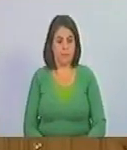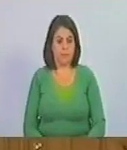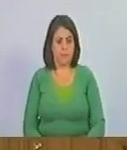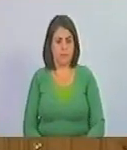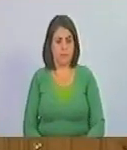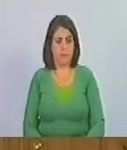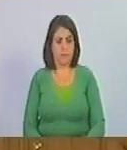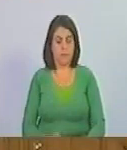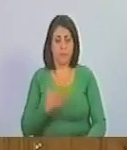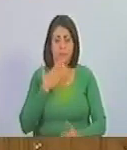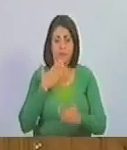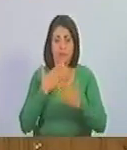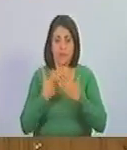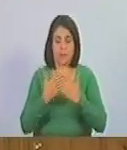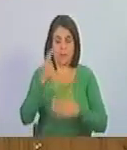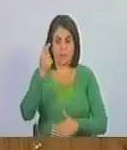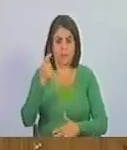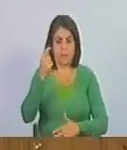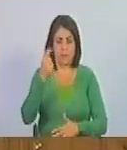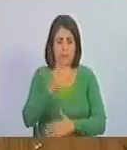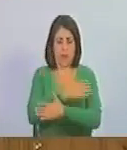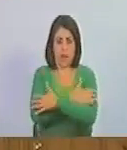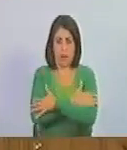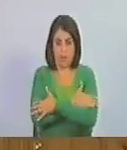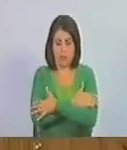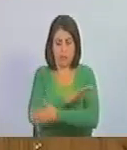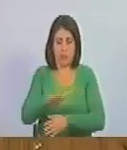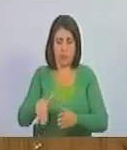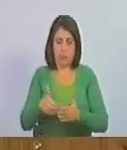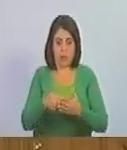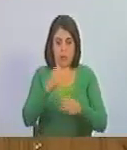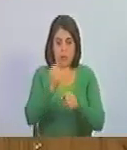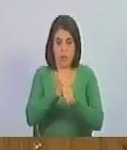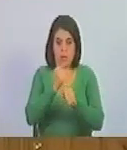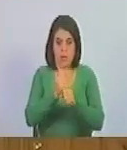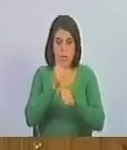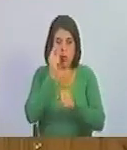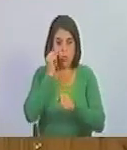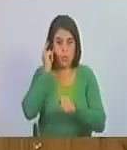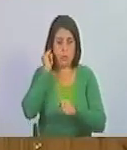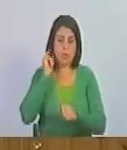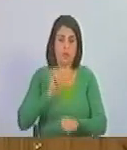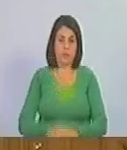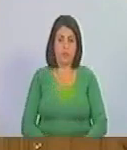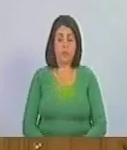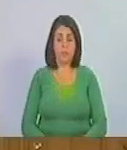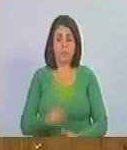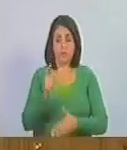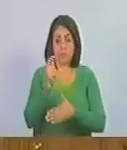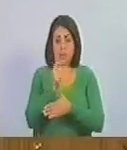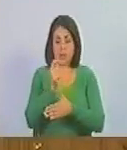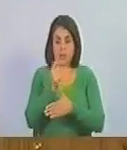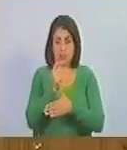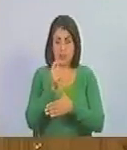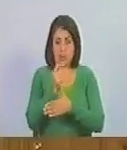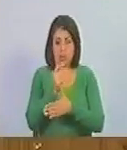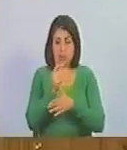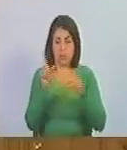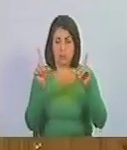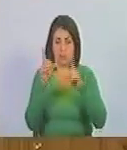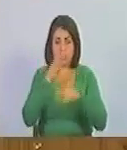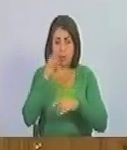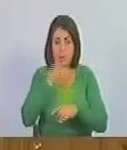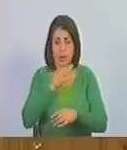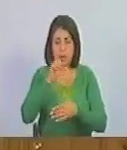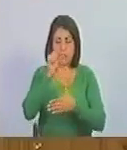Muchas gracias, querido diputado. Le mandamos un abrazo a todas las trabajadoras y trabajadores de ese medio para la verdad